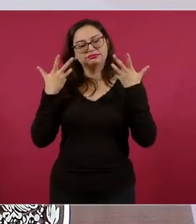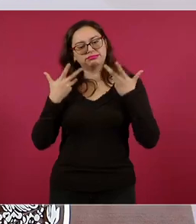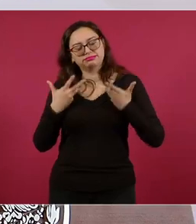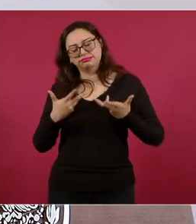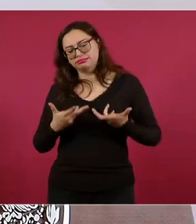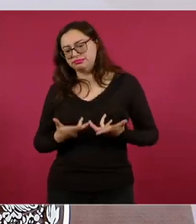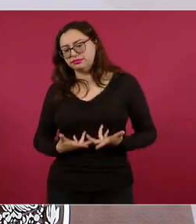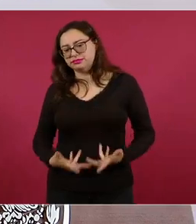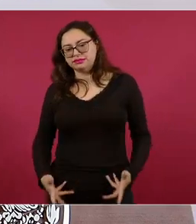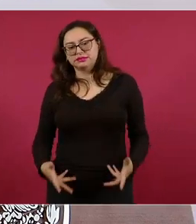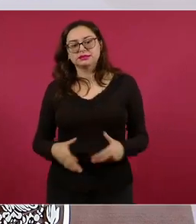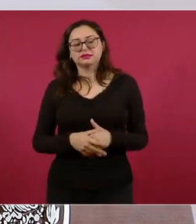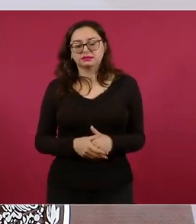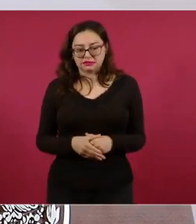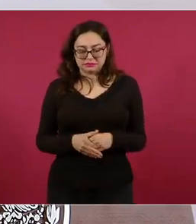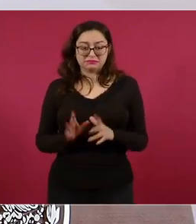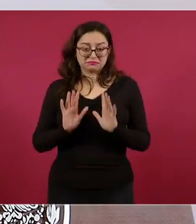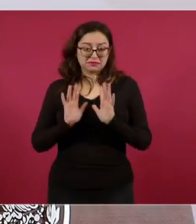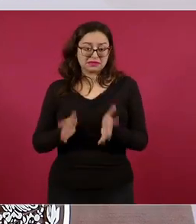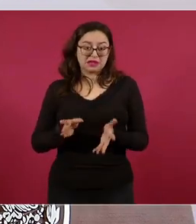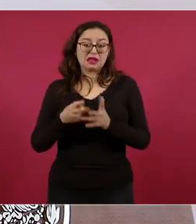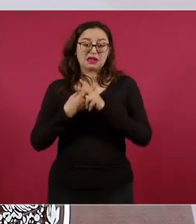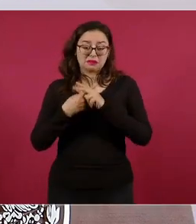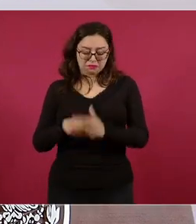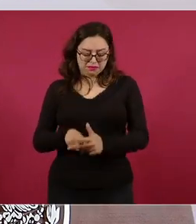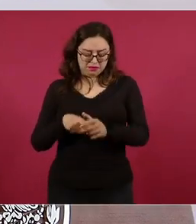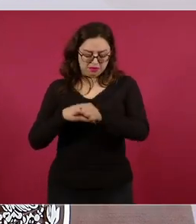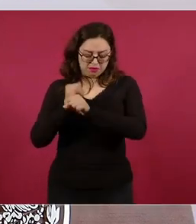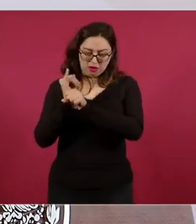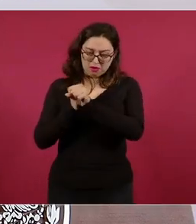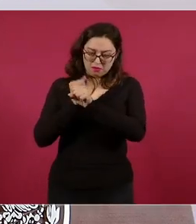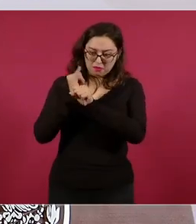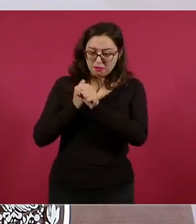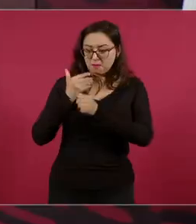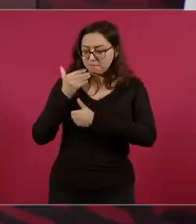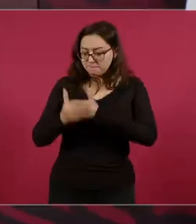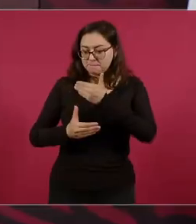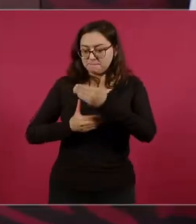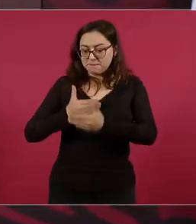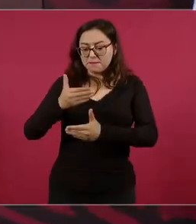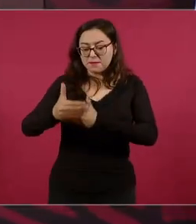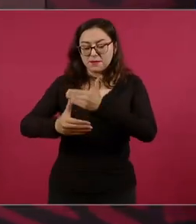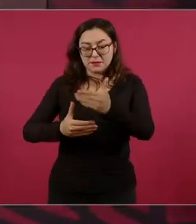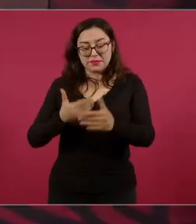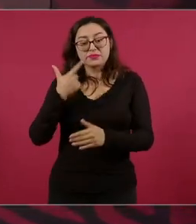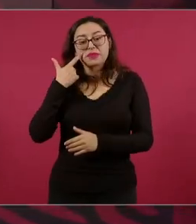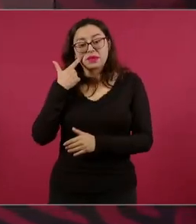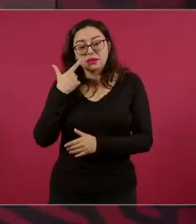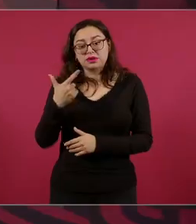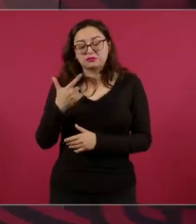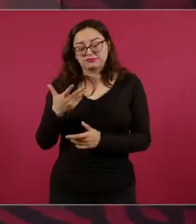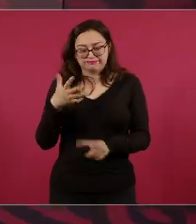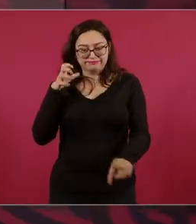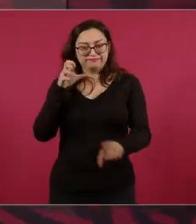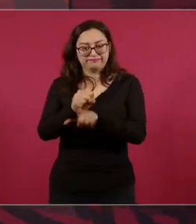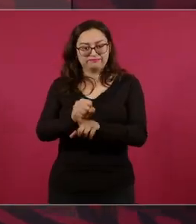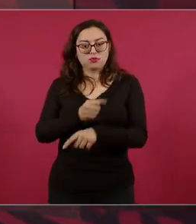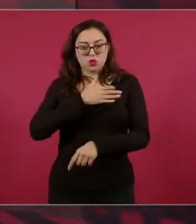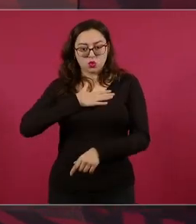haciendo la investigación se está avanzando para hacer justicia